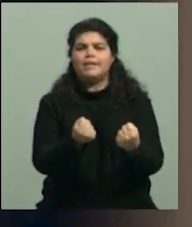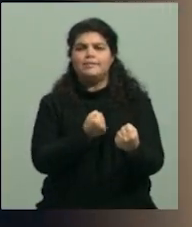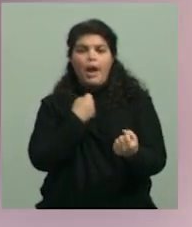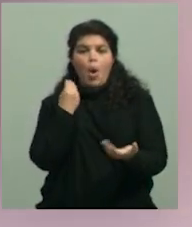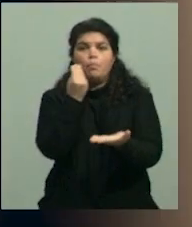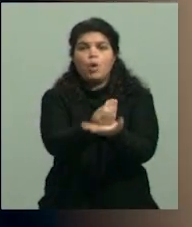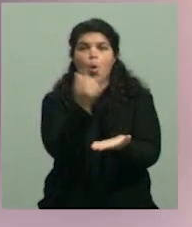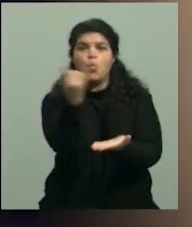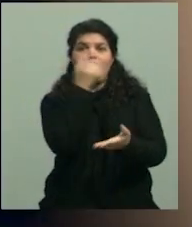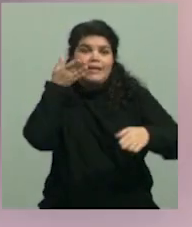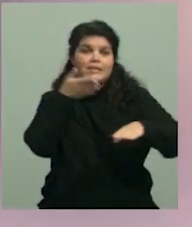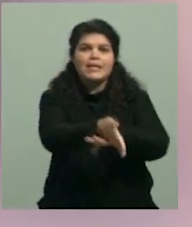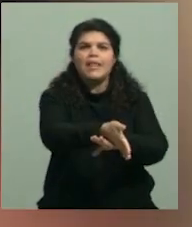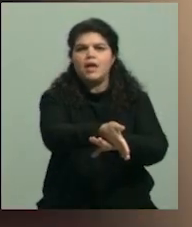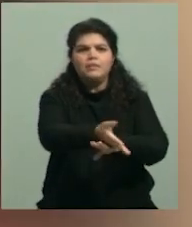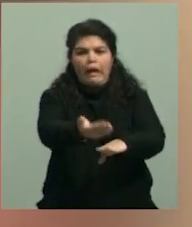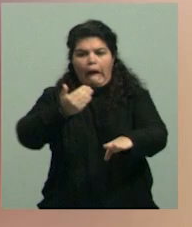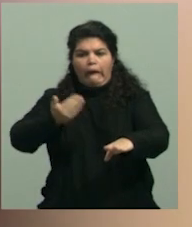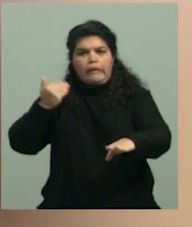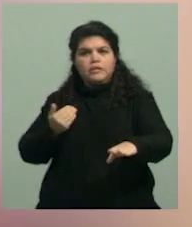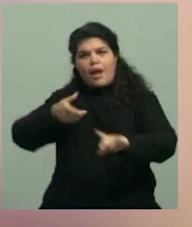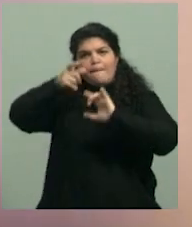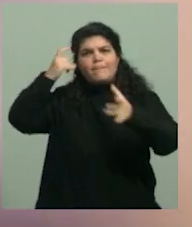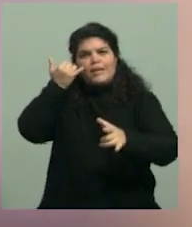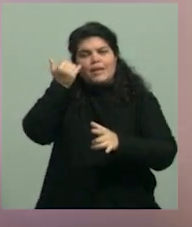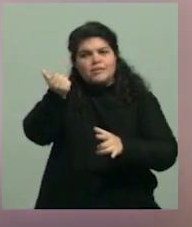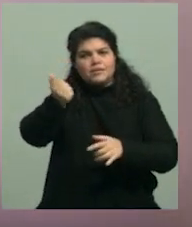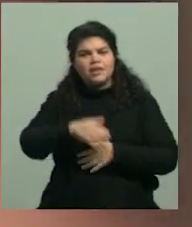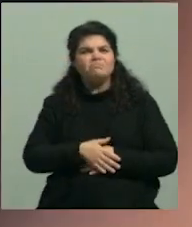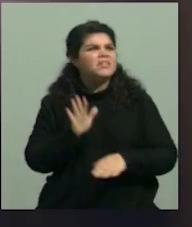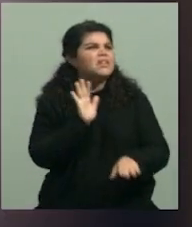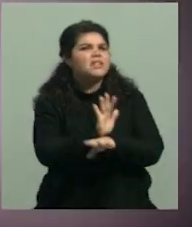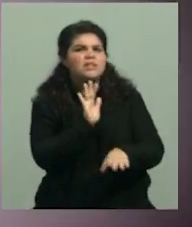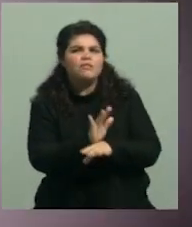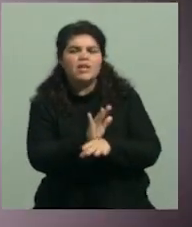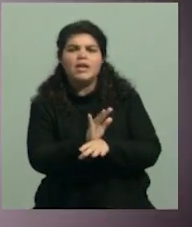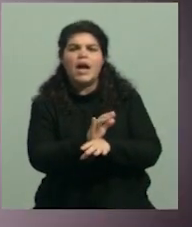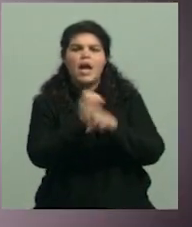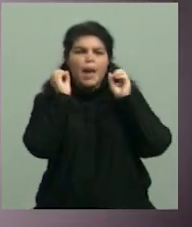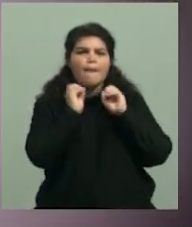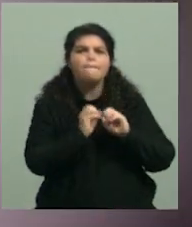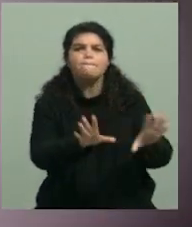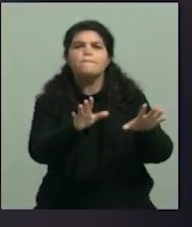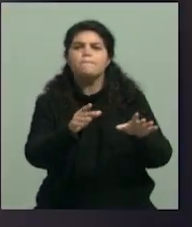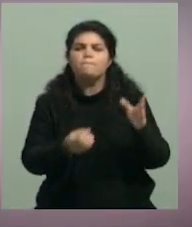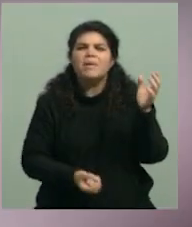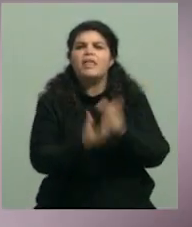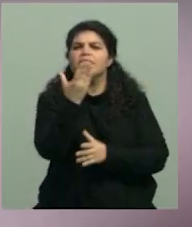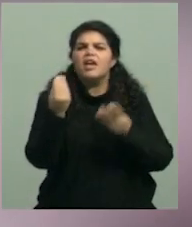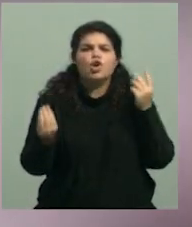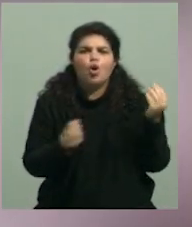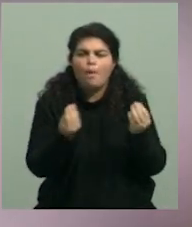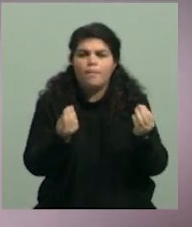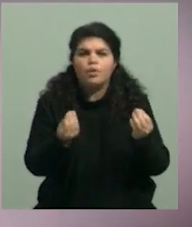arraigado. Y entendiendo que emprender no tiene que ver solamente con desarrollar una idea que tenga un